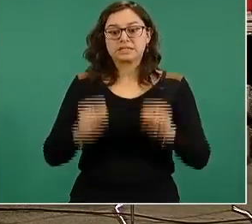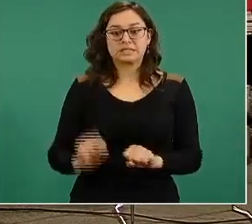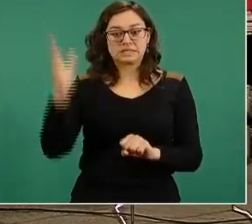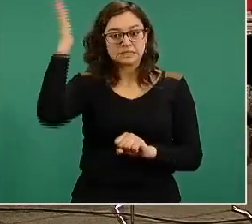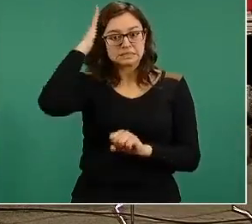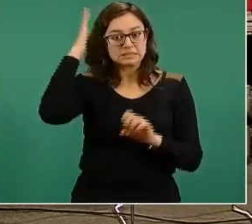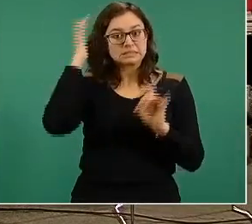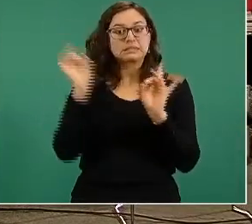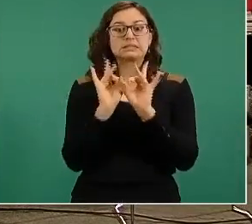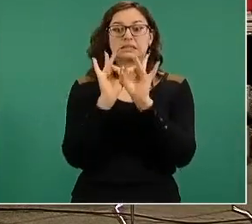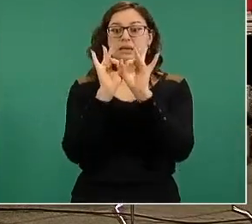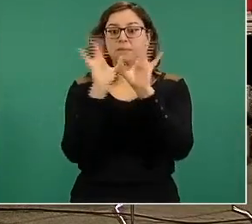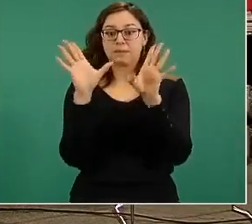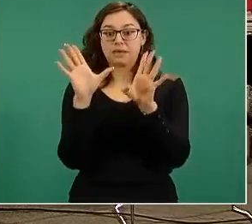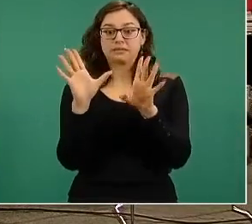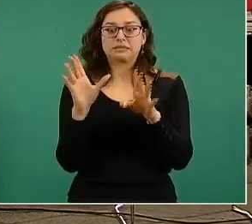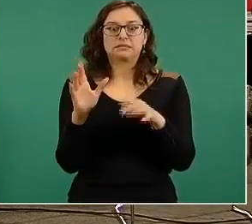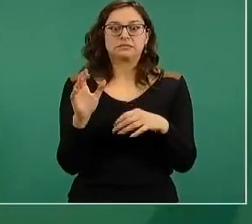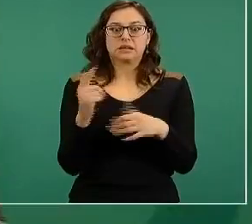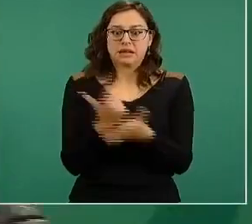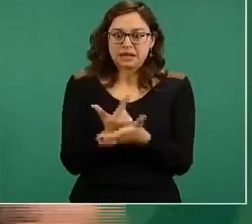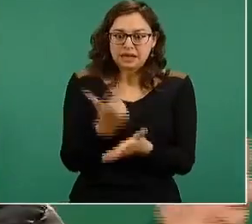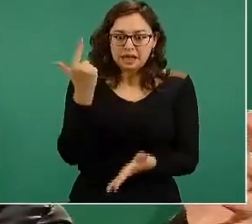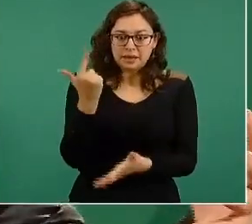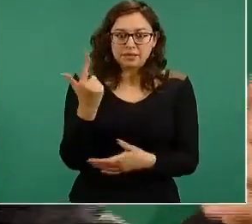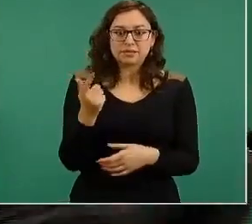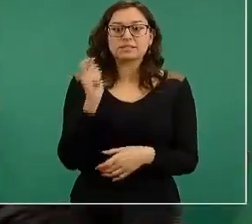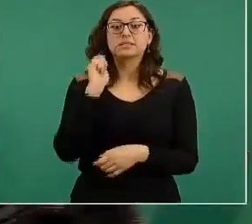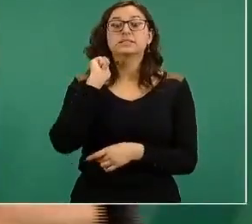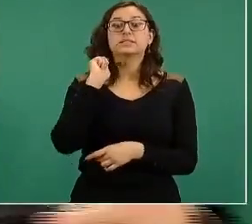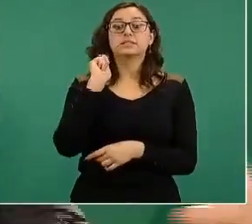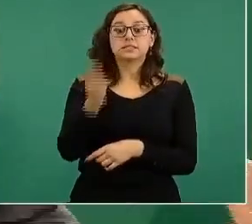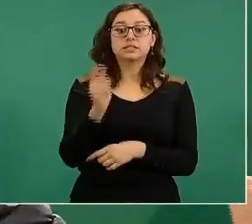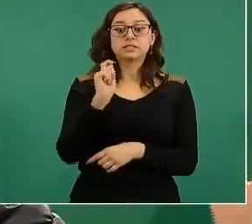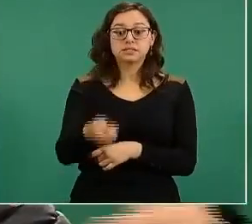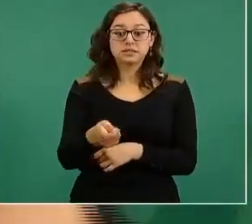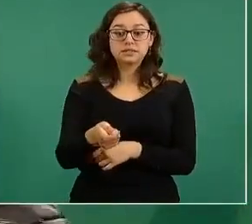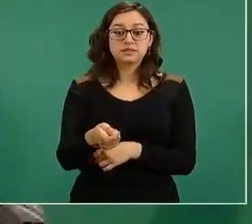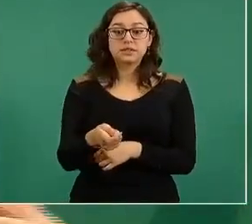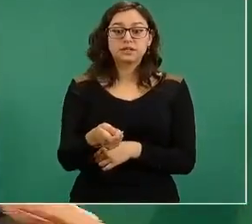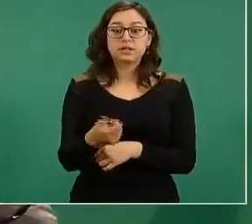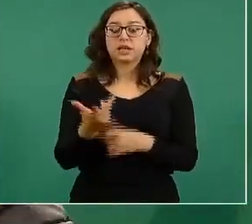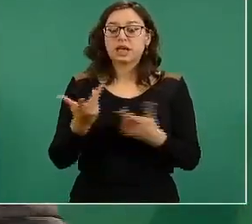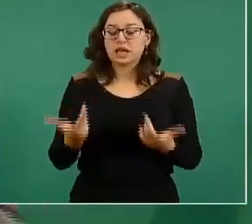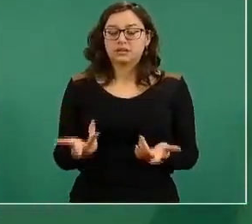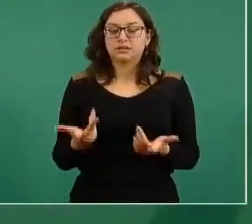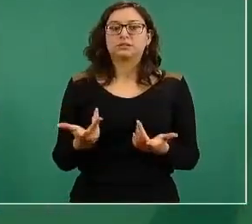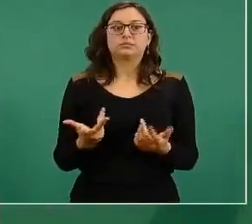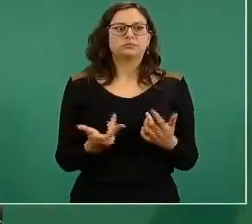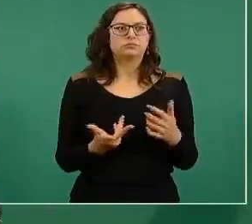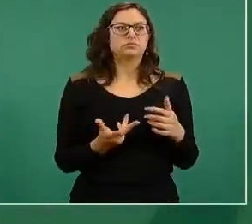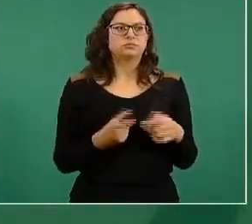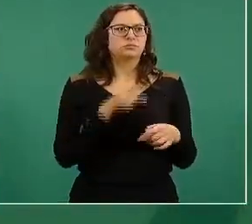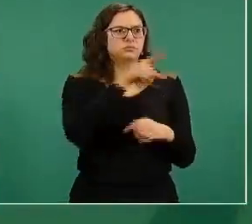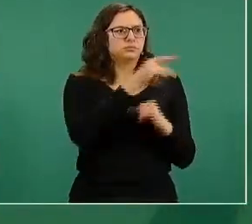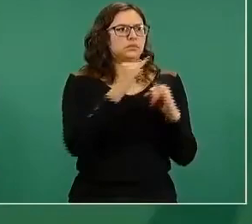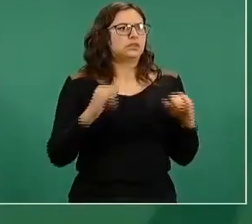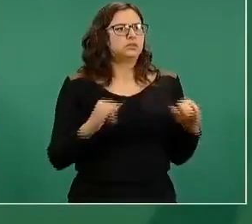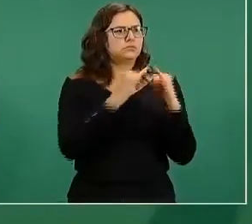Incidentes. El Sistema de Comando de Incidentes agrupa a múltiples actores de diferentes